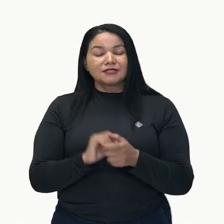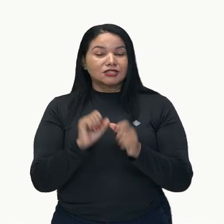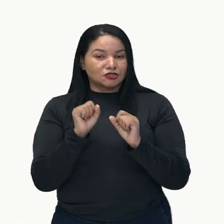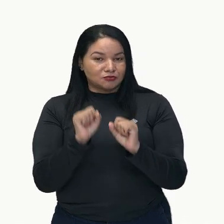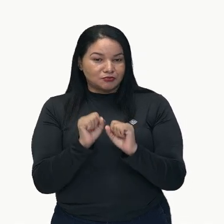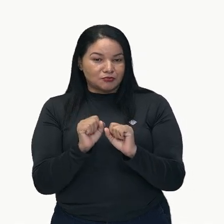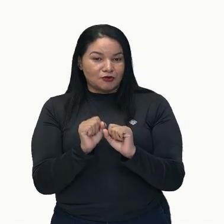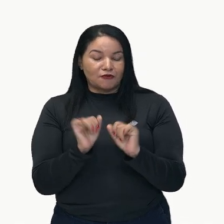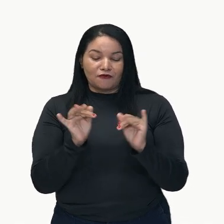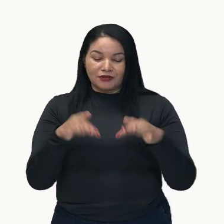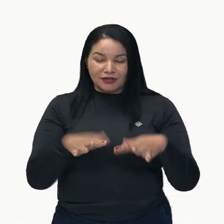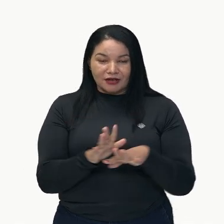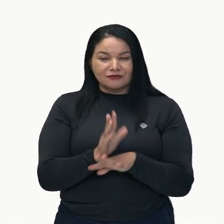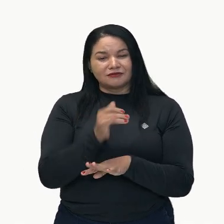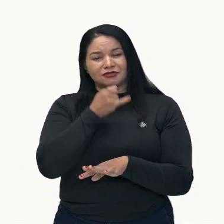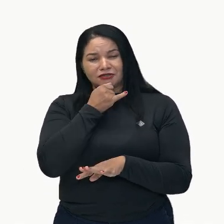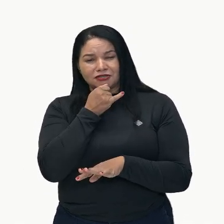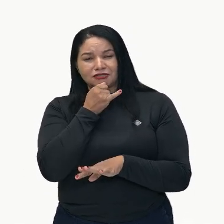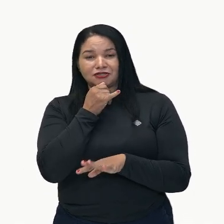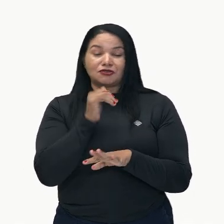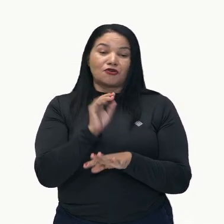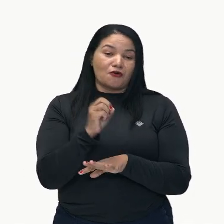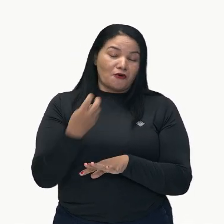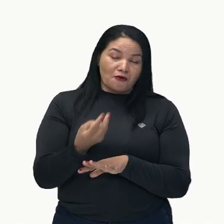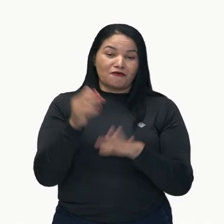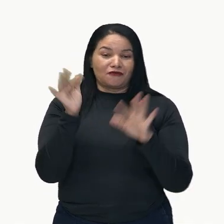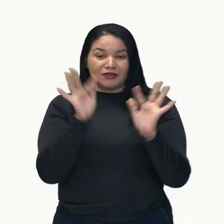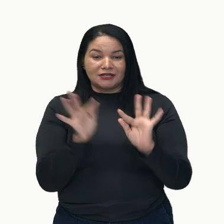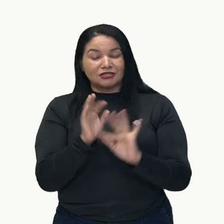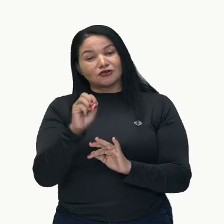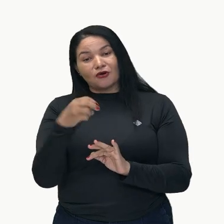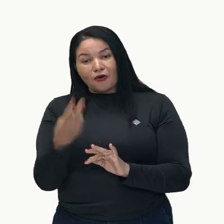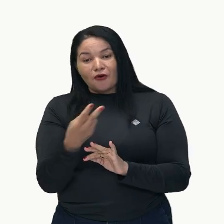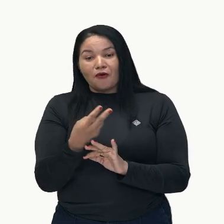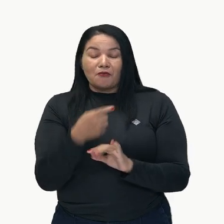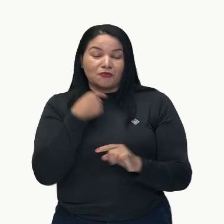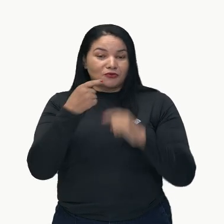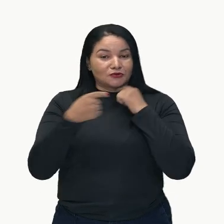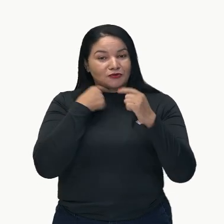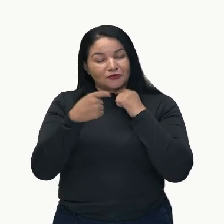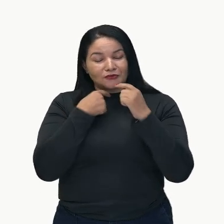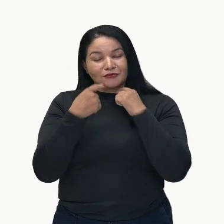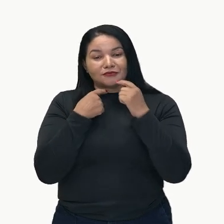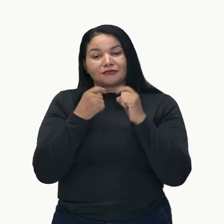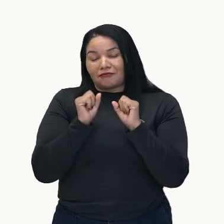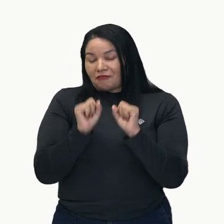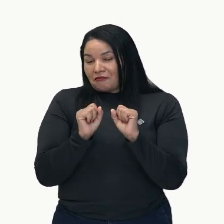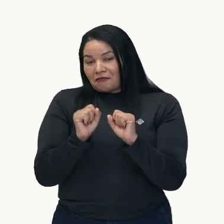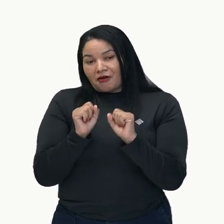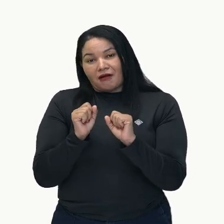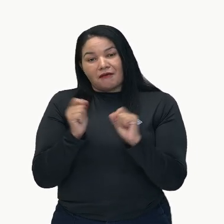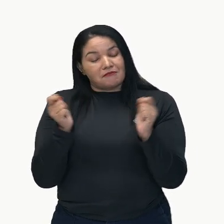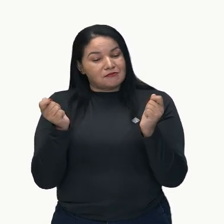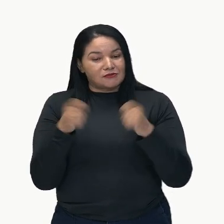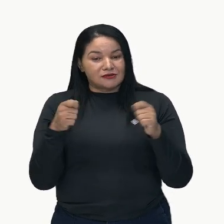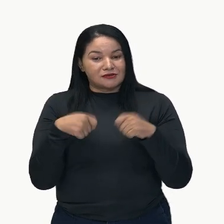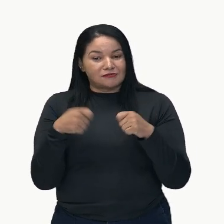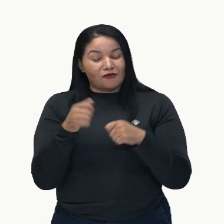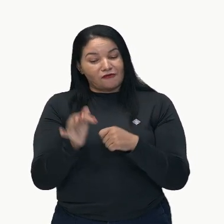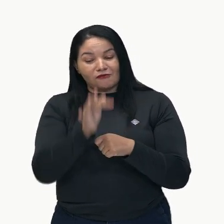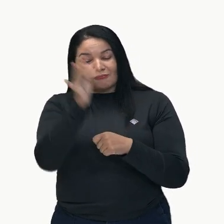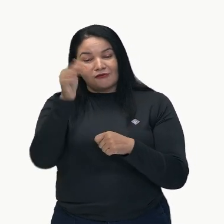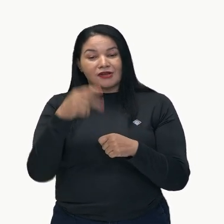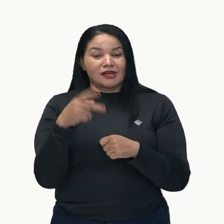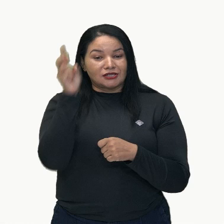trágico, feliz o abierto a la duda, con posibilidad de